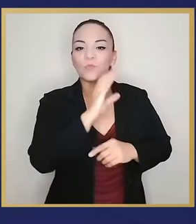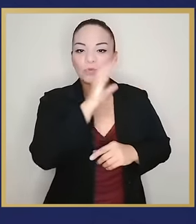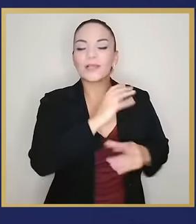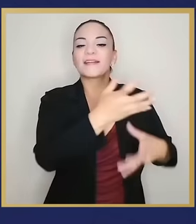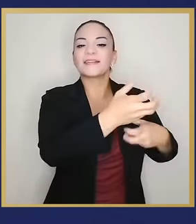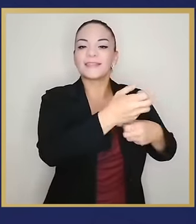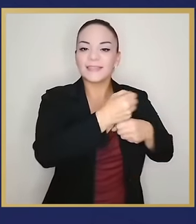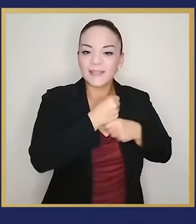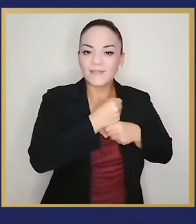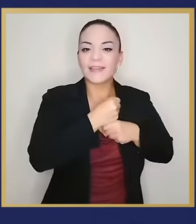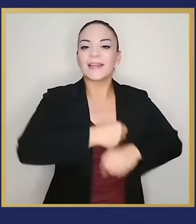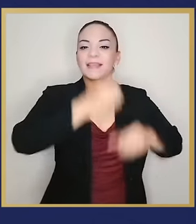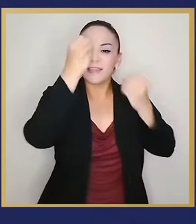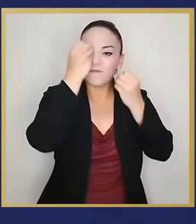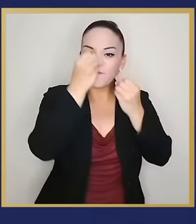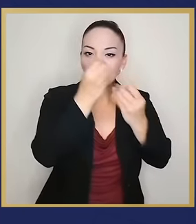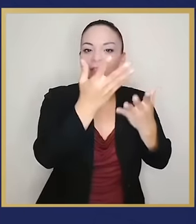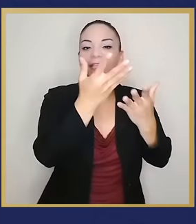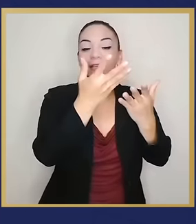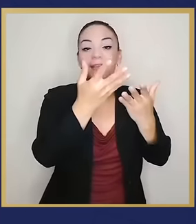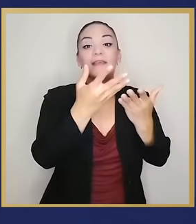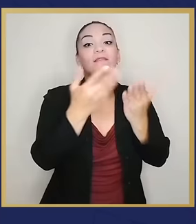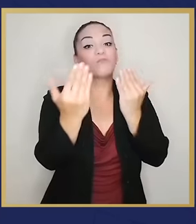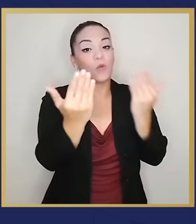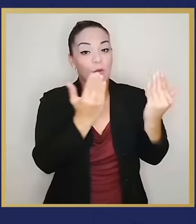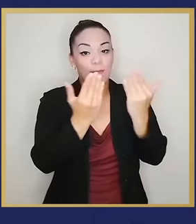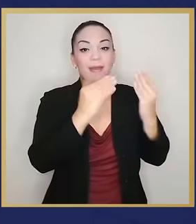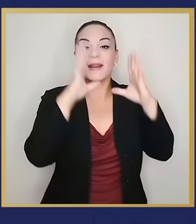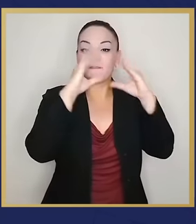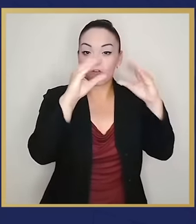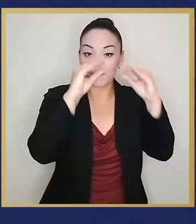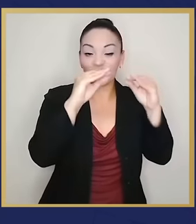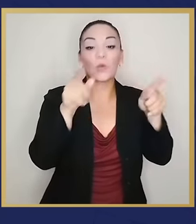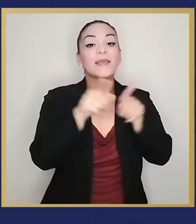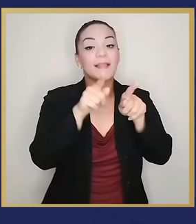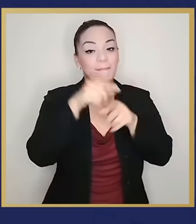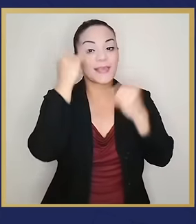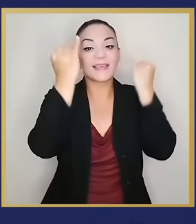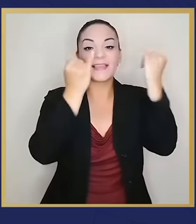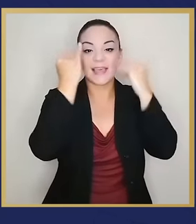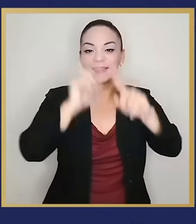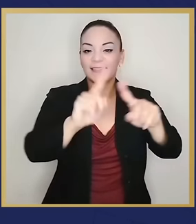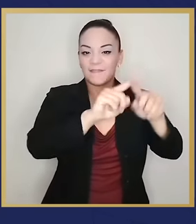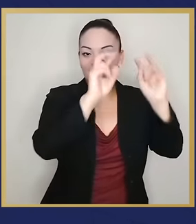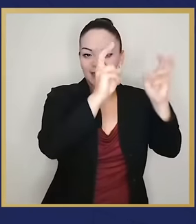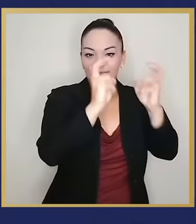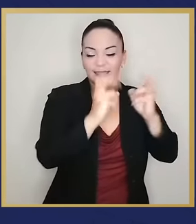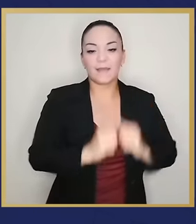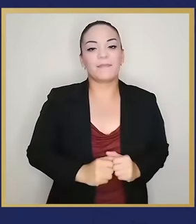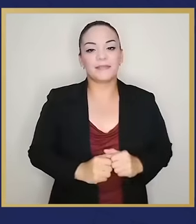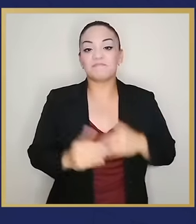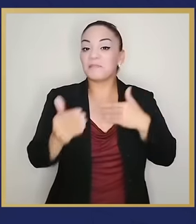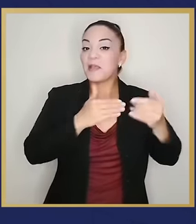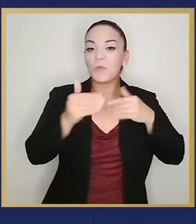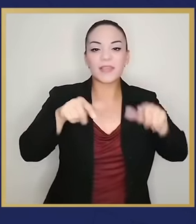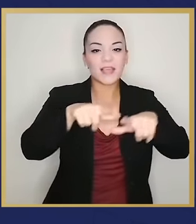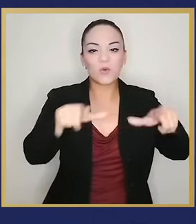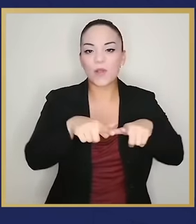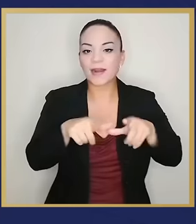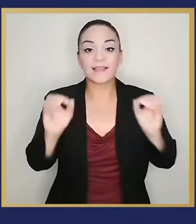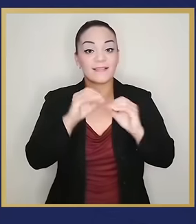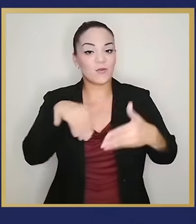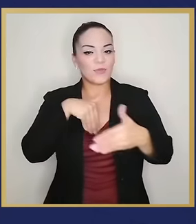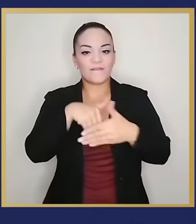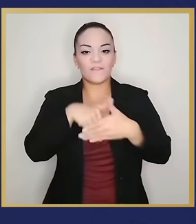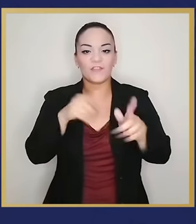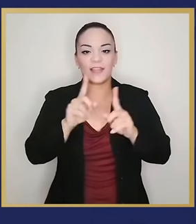libertad de buscar, recibir, difundir y confrontar información e ideas de toda índole, en